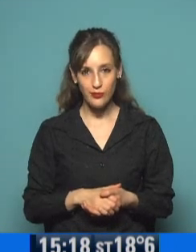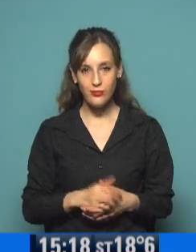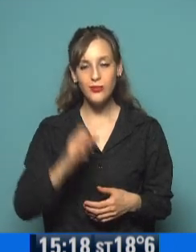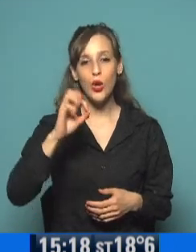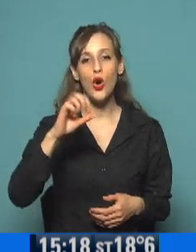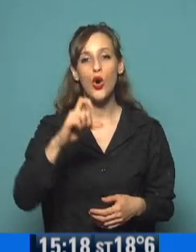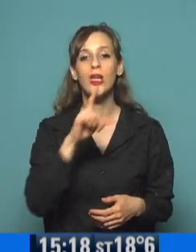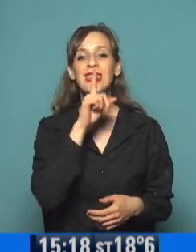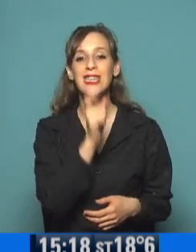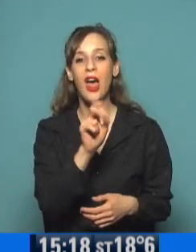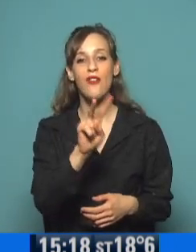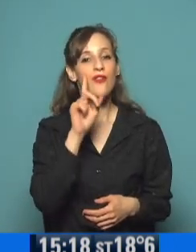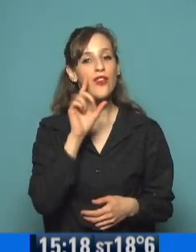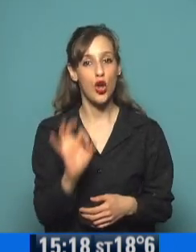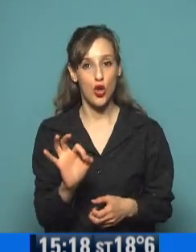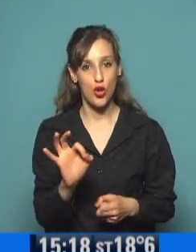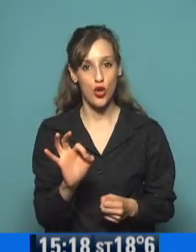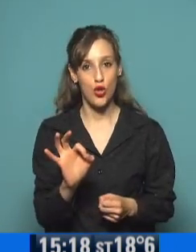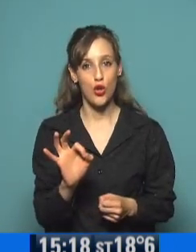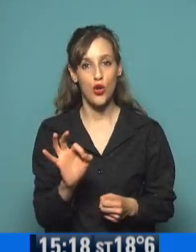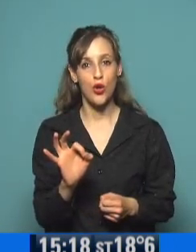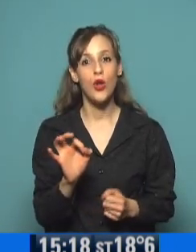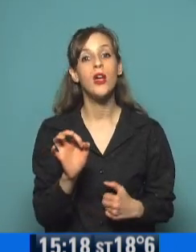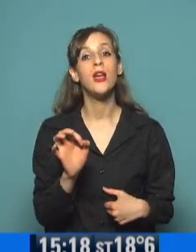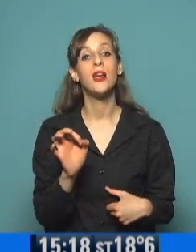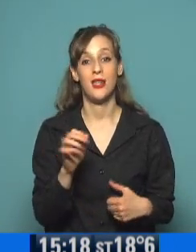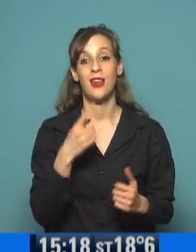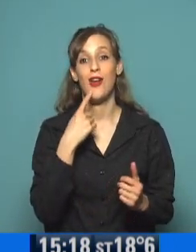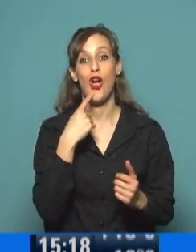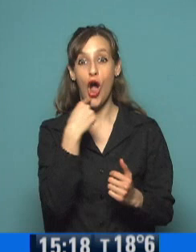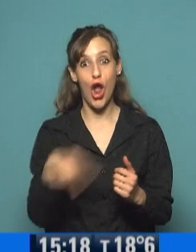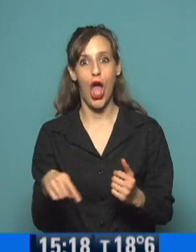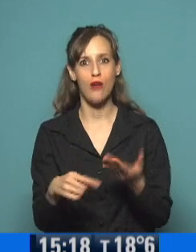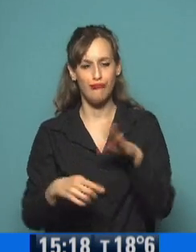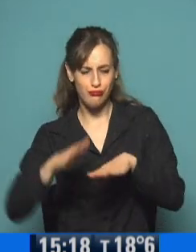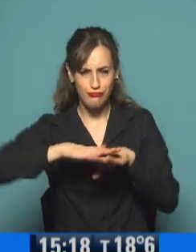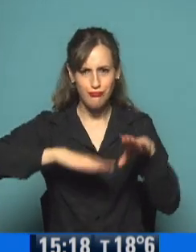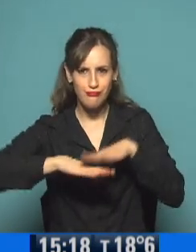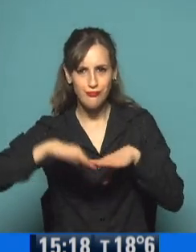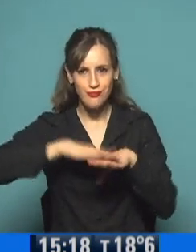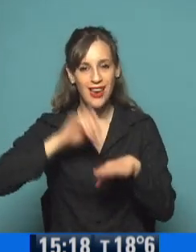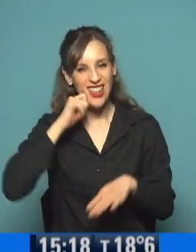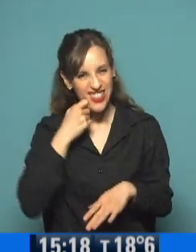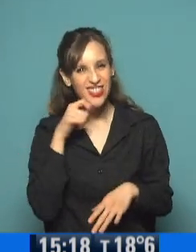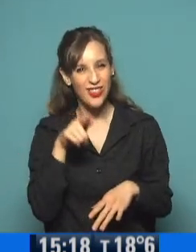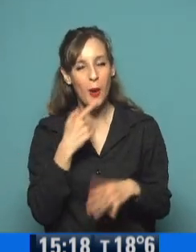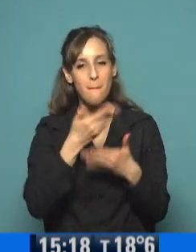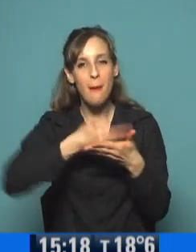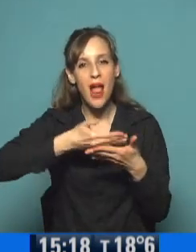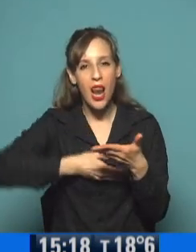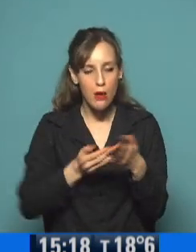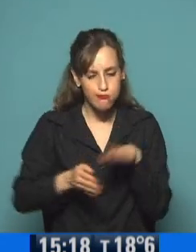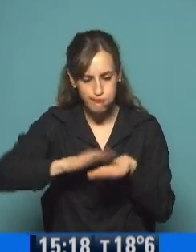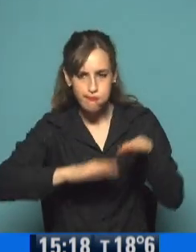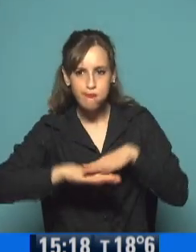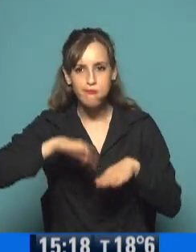Octavio, superponer y... Superponer y transparencias. ¡Excelente, Claro, hizo las mezclas con papeles transparentes. ¡Ay,